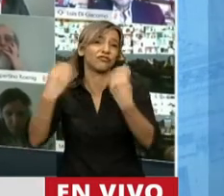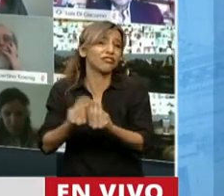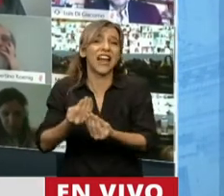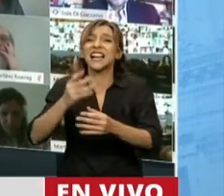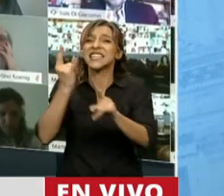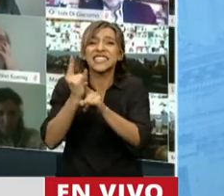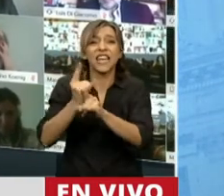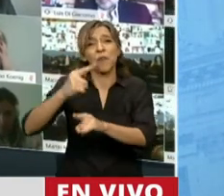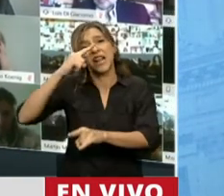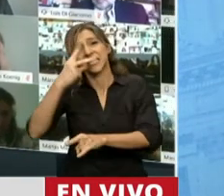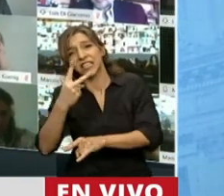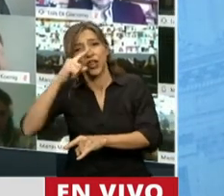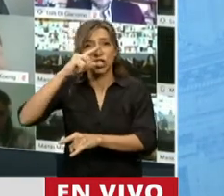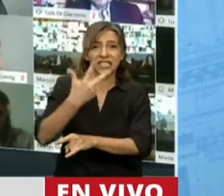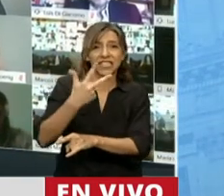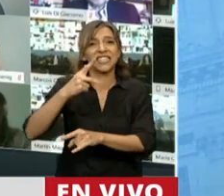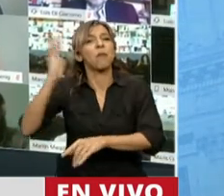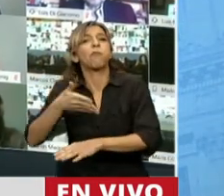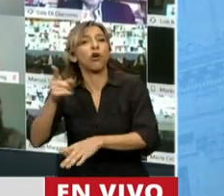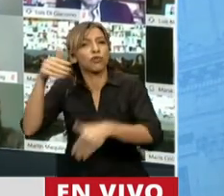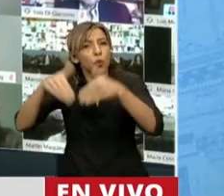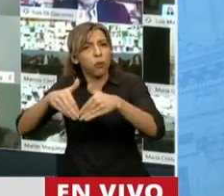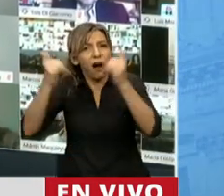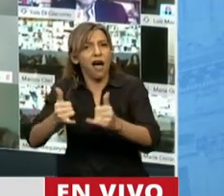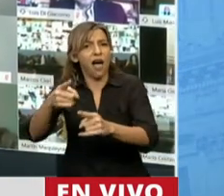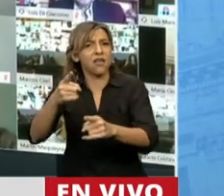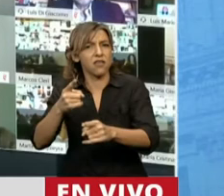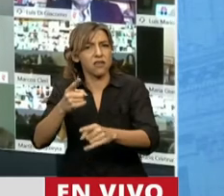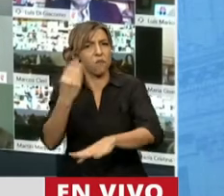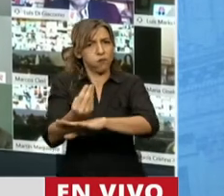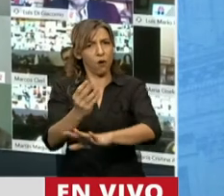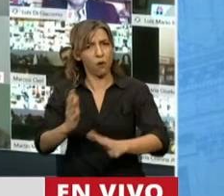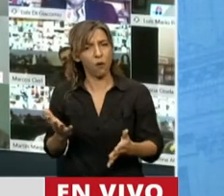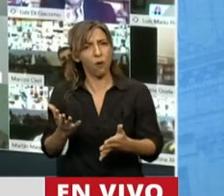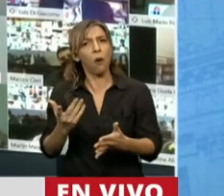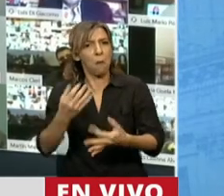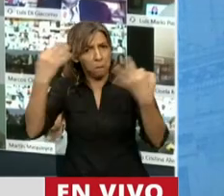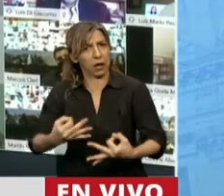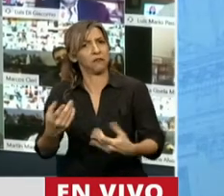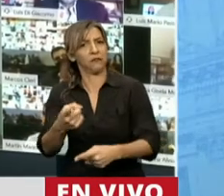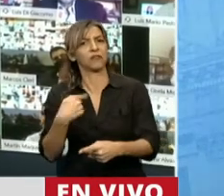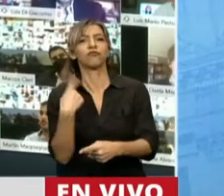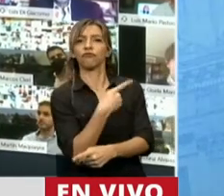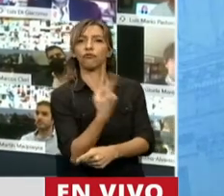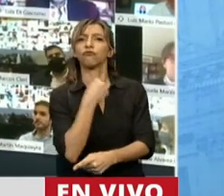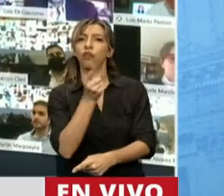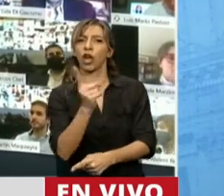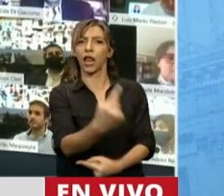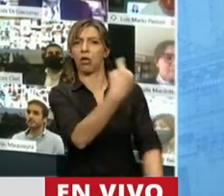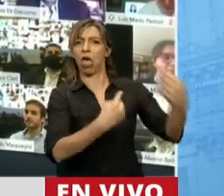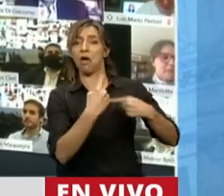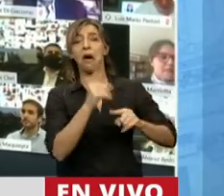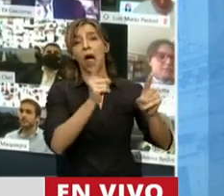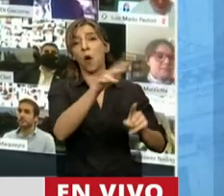% de los votos. Los formoseños y formoseñas no vamos a permitir nuevamente ataques que desde ciertos sectores, quizás